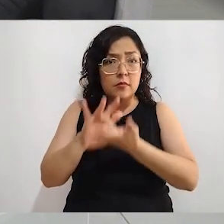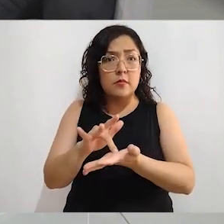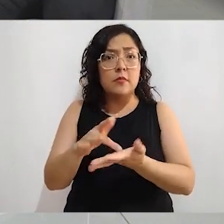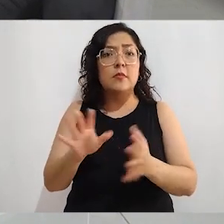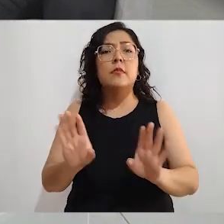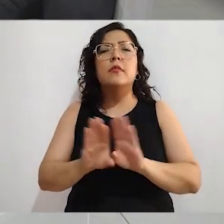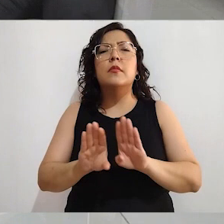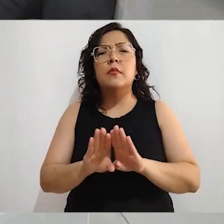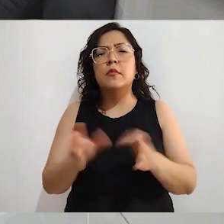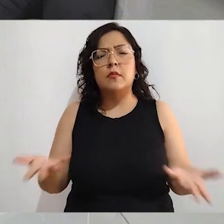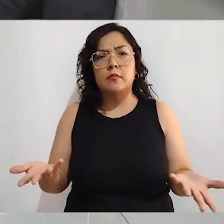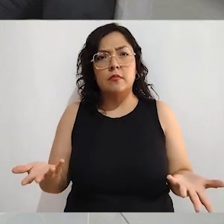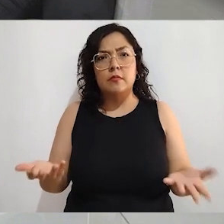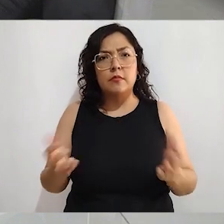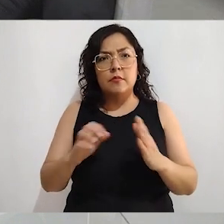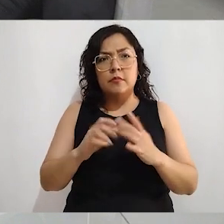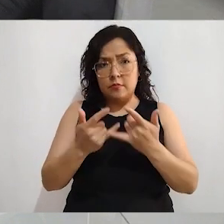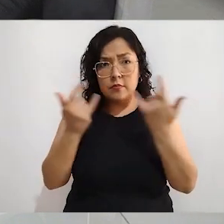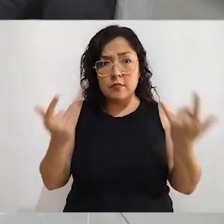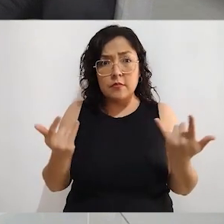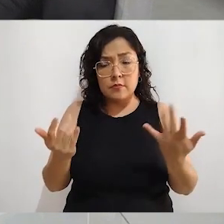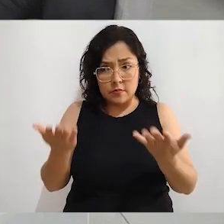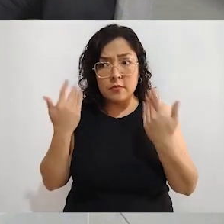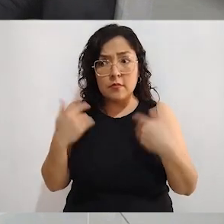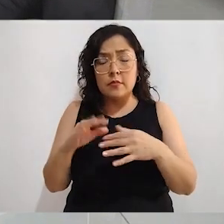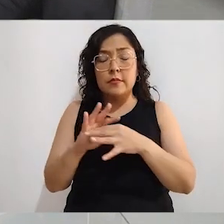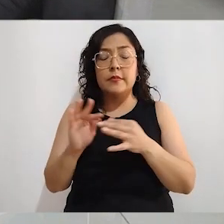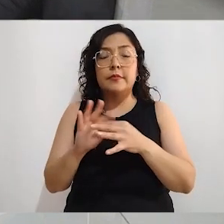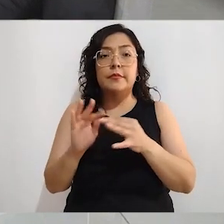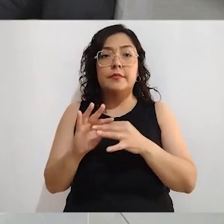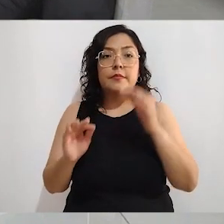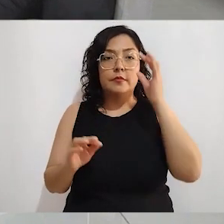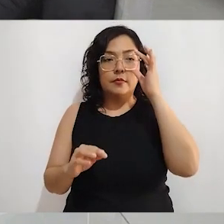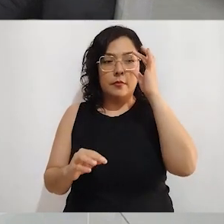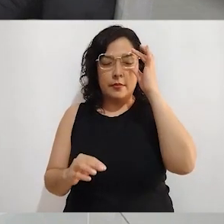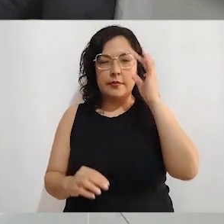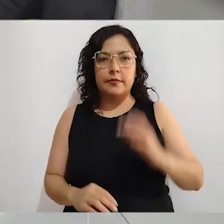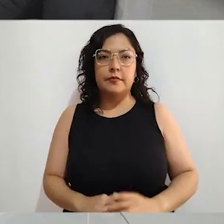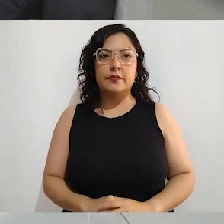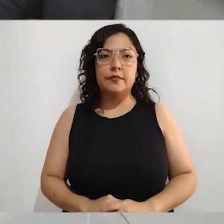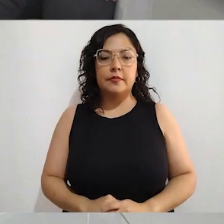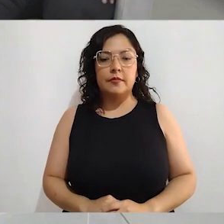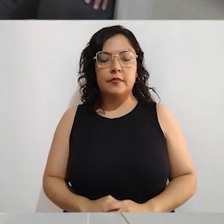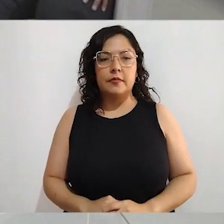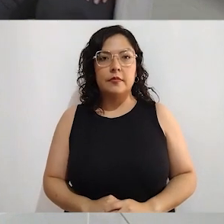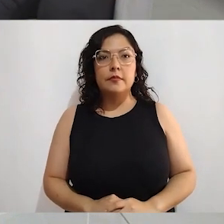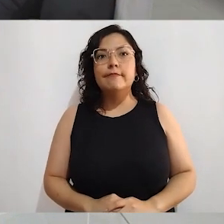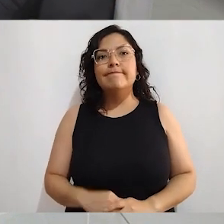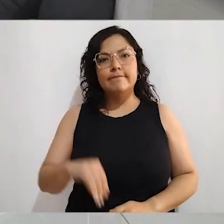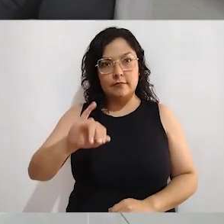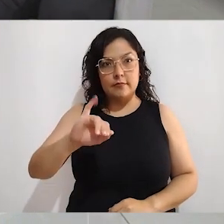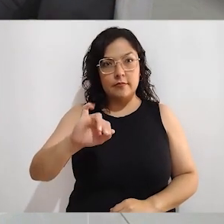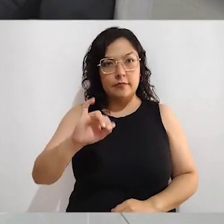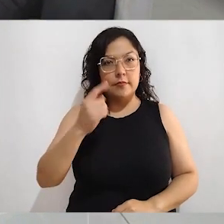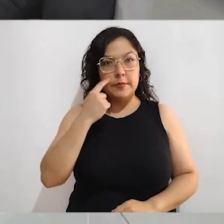alguna historia que pudiera serle referente a la ciudadanía de cómo funcionan estos aliados estratégicos. Sí, dígate que tenemos